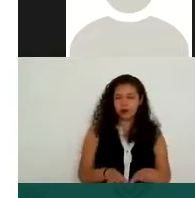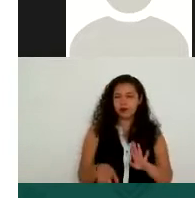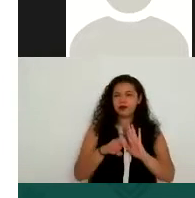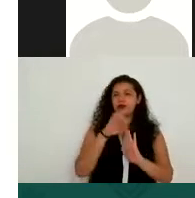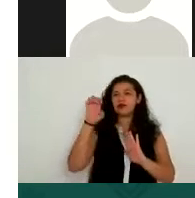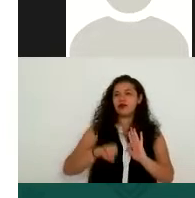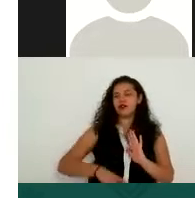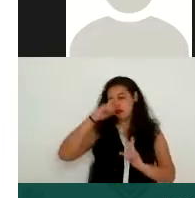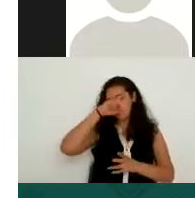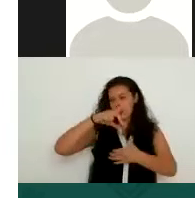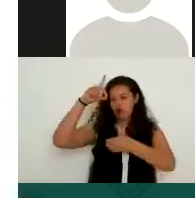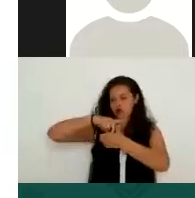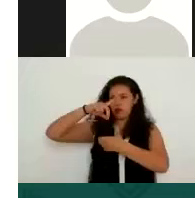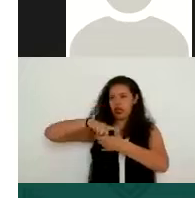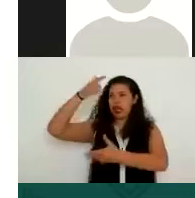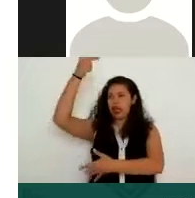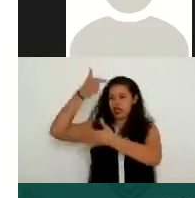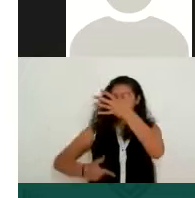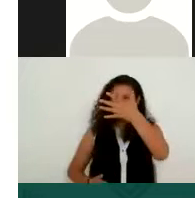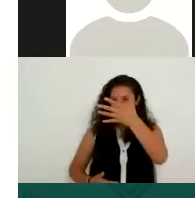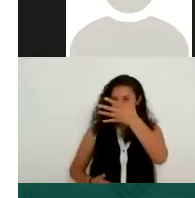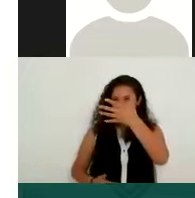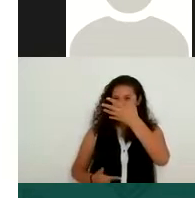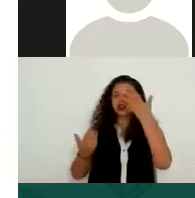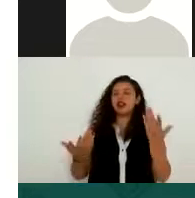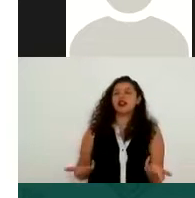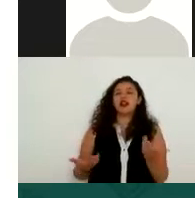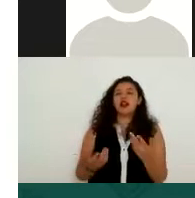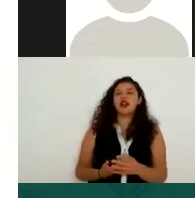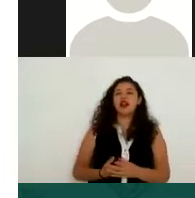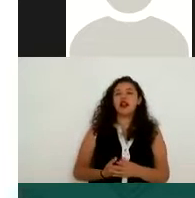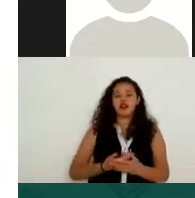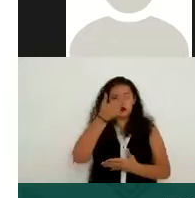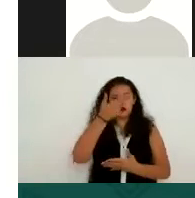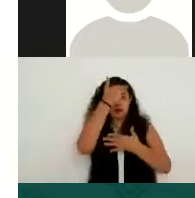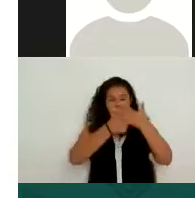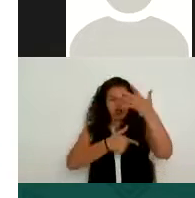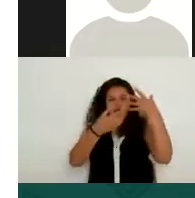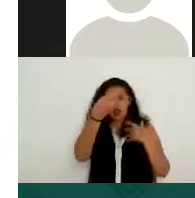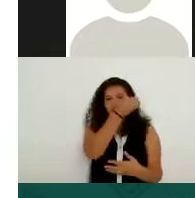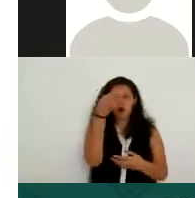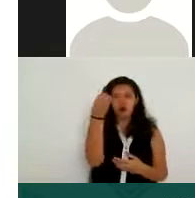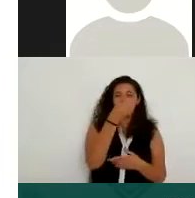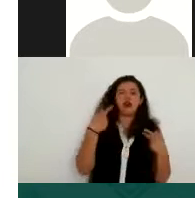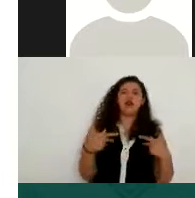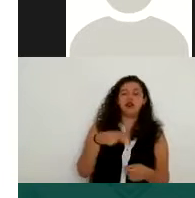¿no? Esta lista en donde es un conjunto efectivamente ordenado que contiene, pues, el nombre de la persona, su domicilio, ¿no? Etcétera.